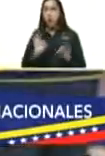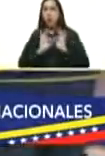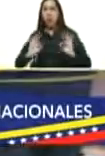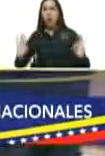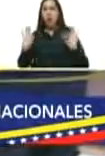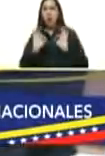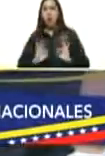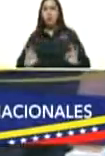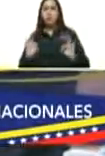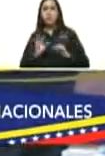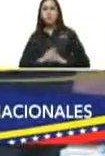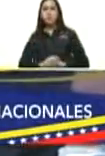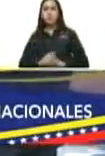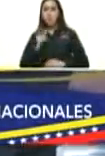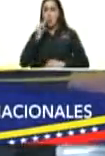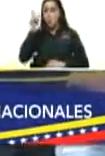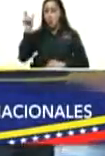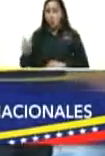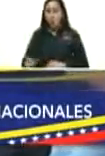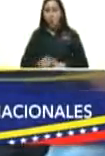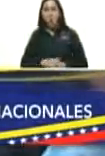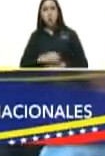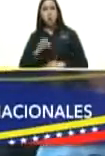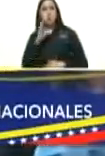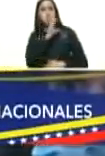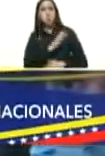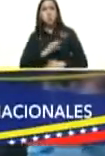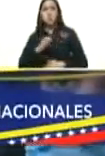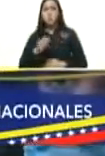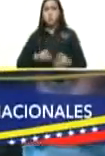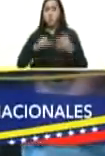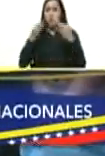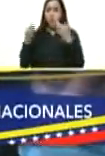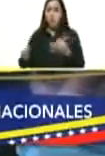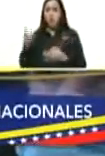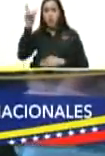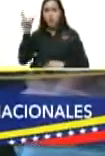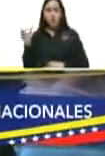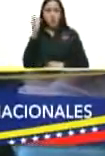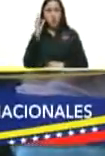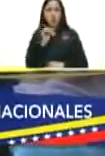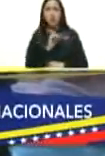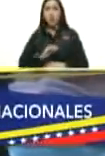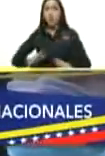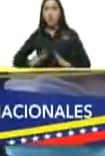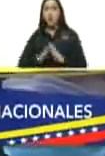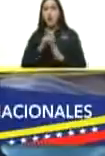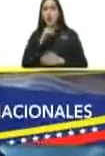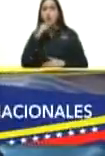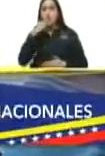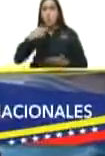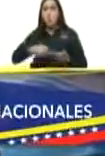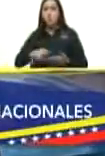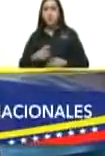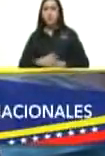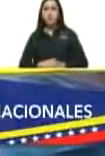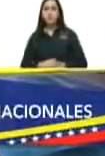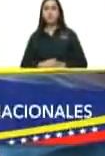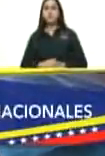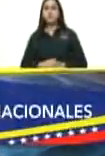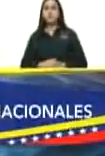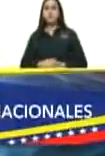existe Joseph Borrell y la comisión que envió presidida por una señora llamada Isabel Santos se ha